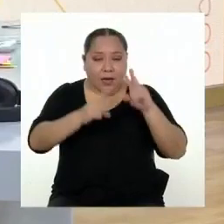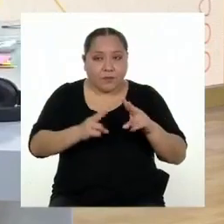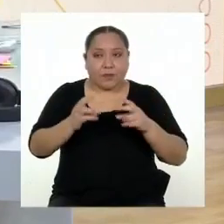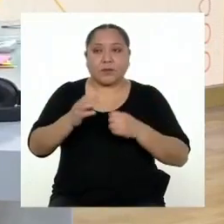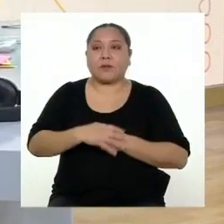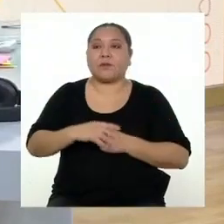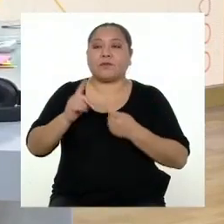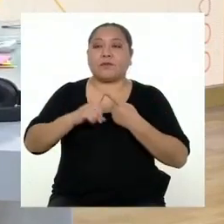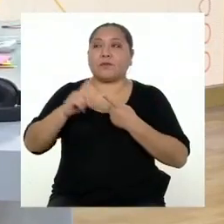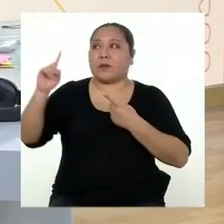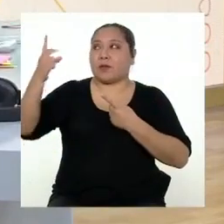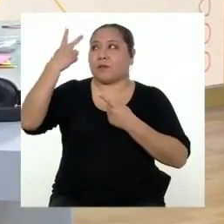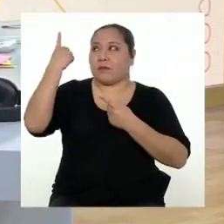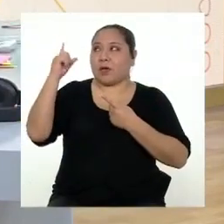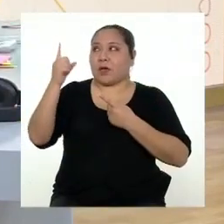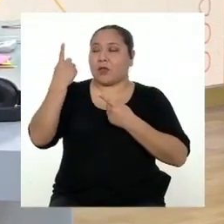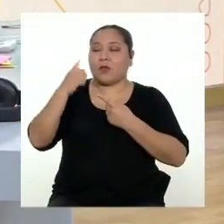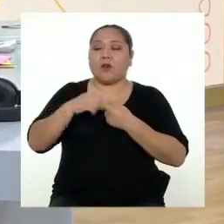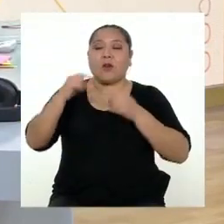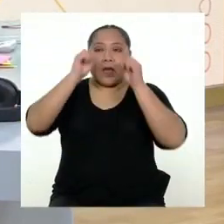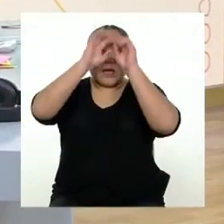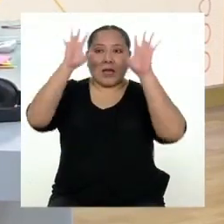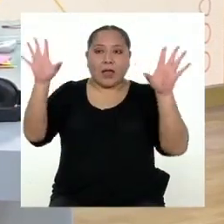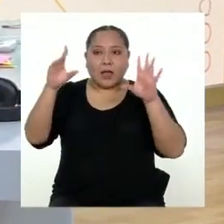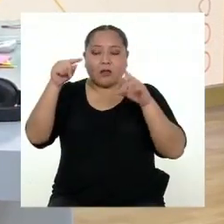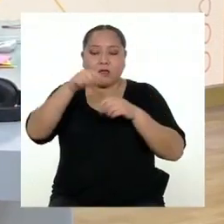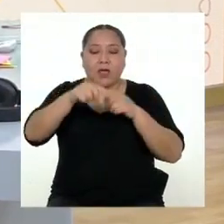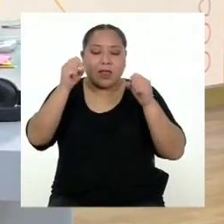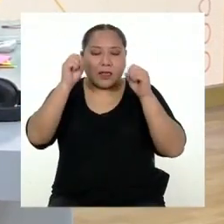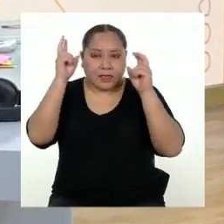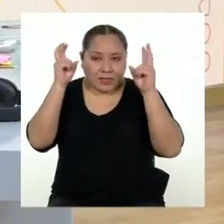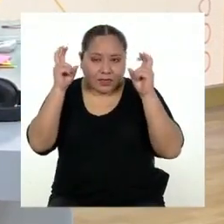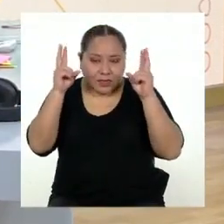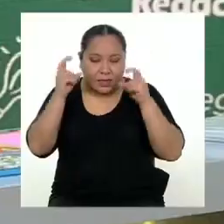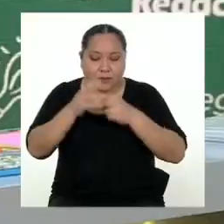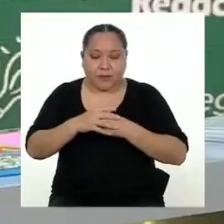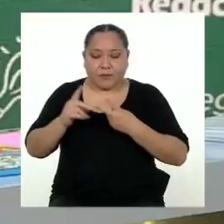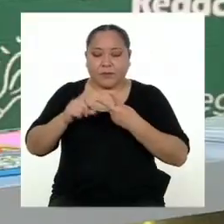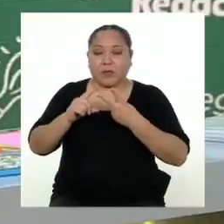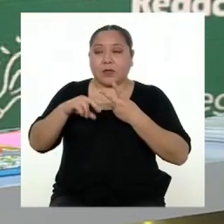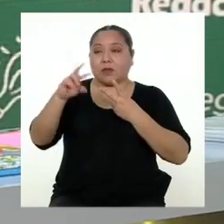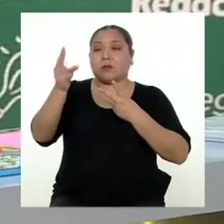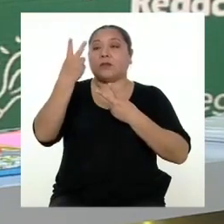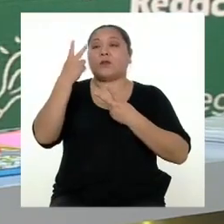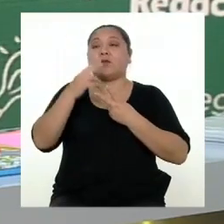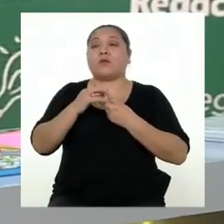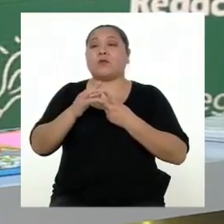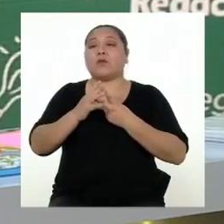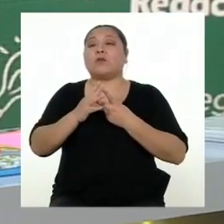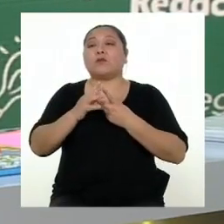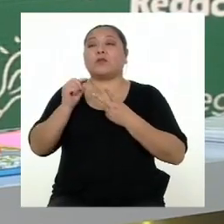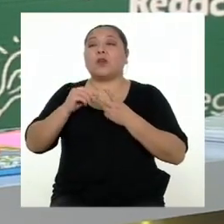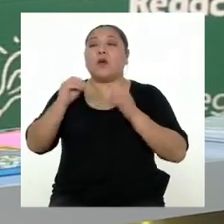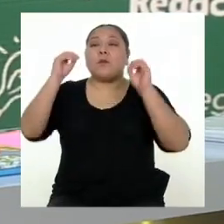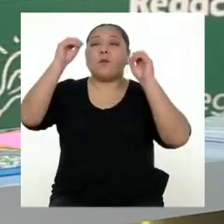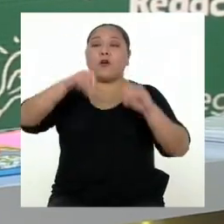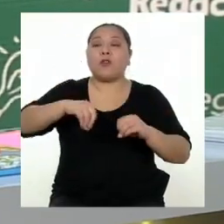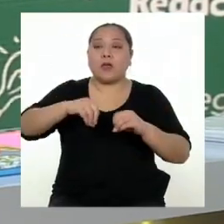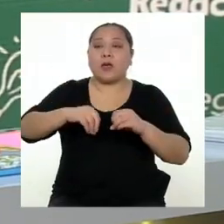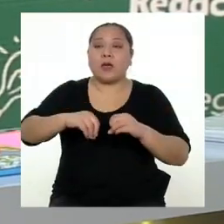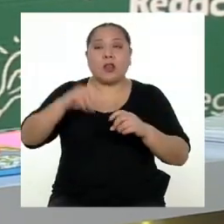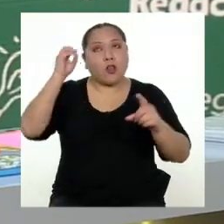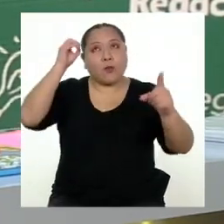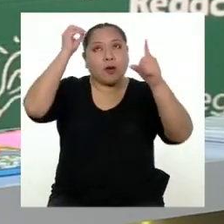Primer paso es tener claridad del tema. Luego, segundo paso es plantear la situación